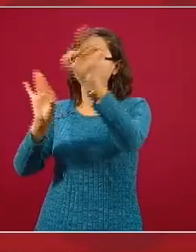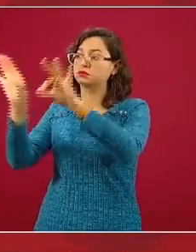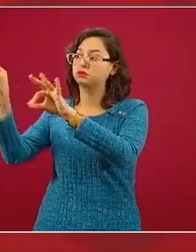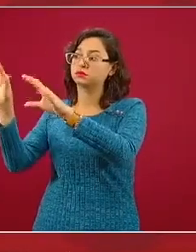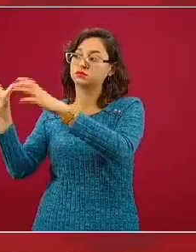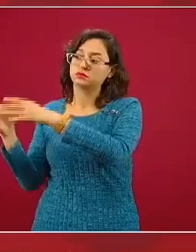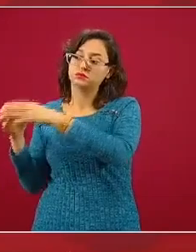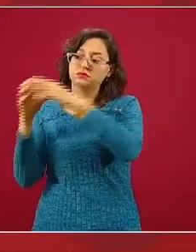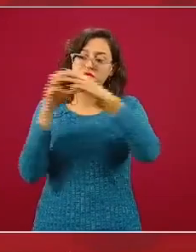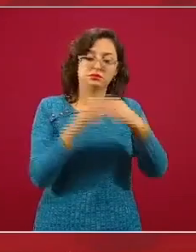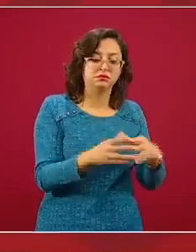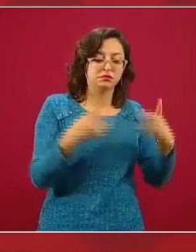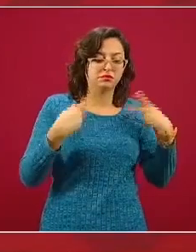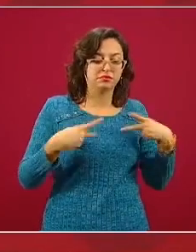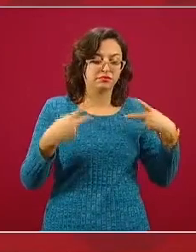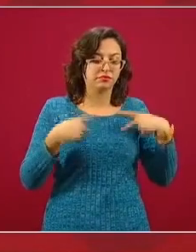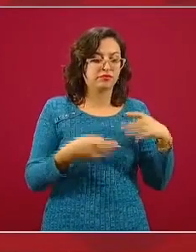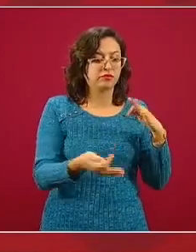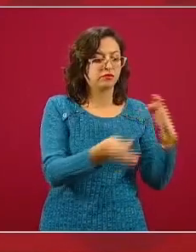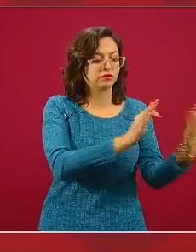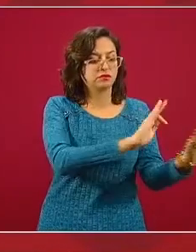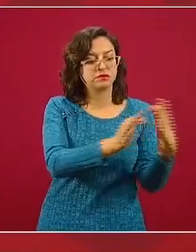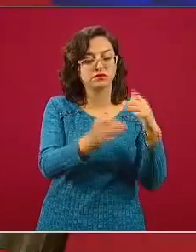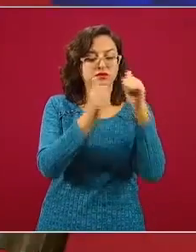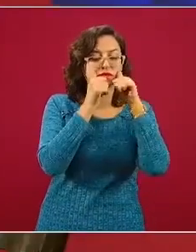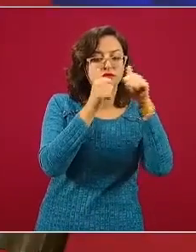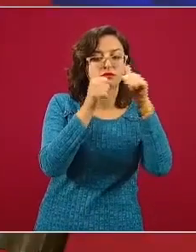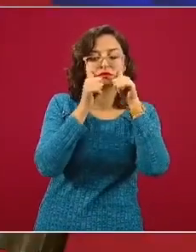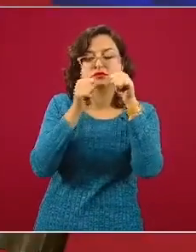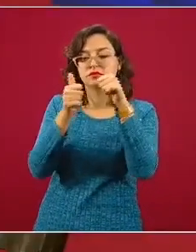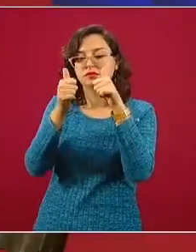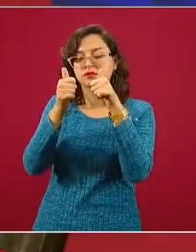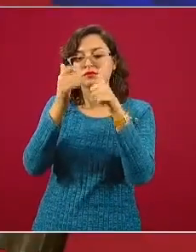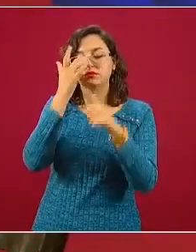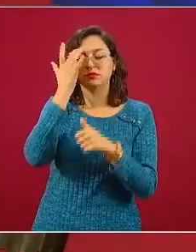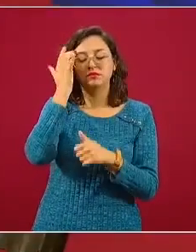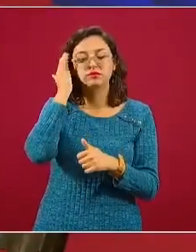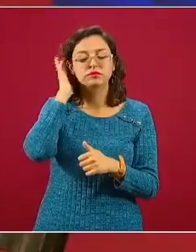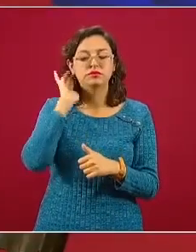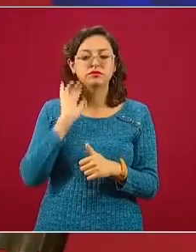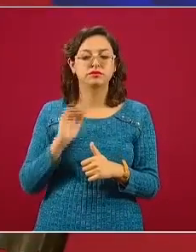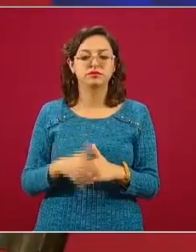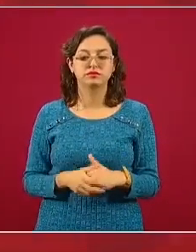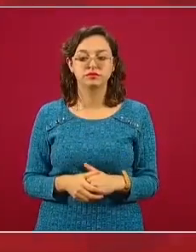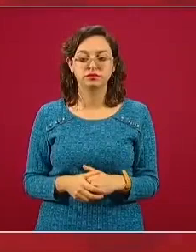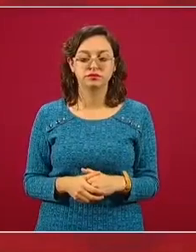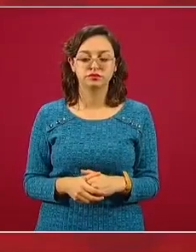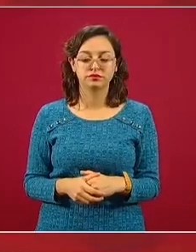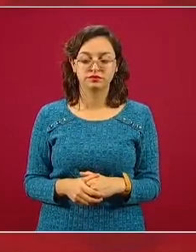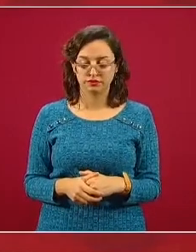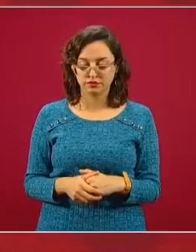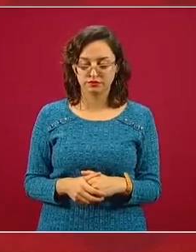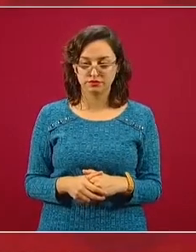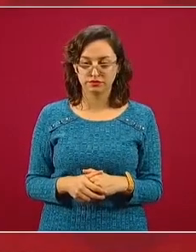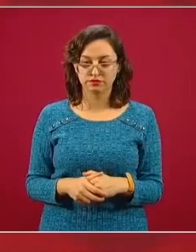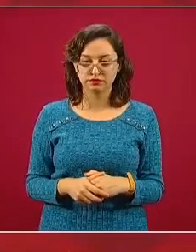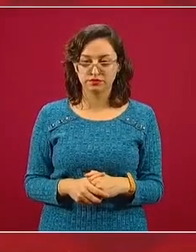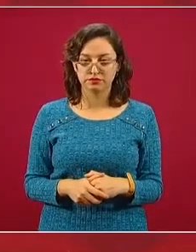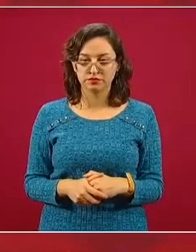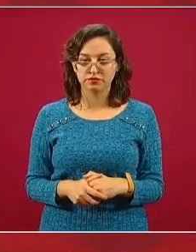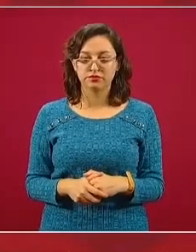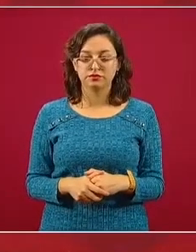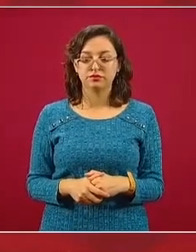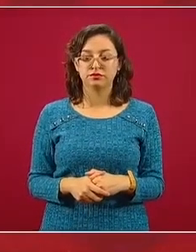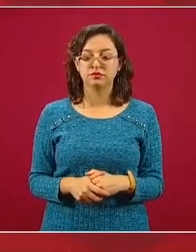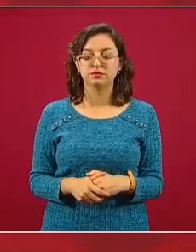cercanas a la gente, hacia el primer nivel de atención. Y utilizábamos ya un modelo que nos ha brindado la